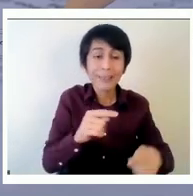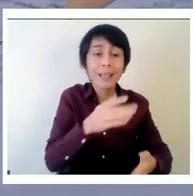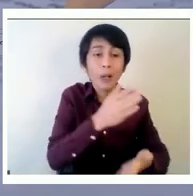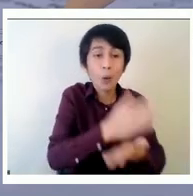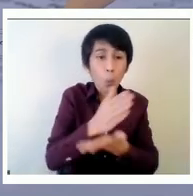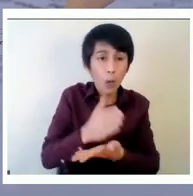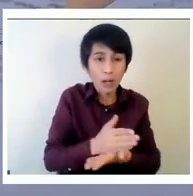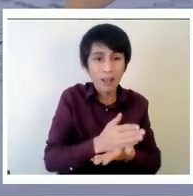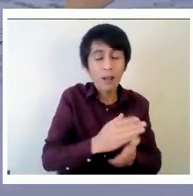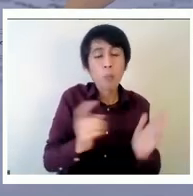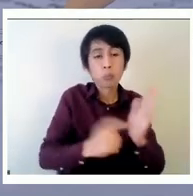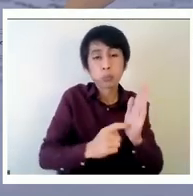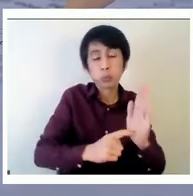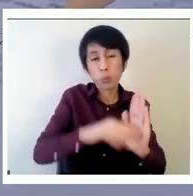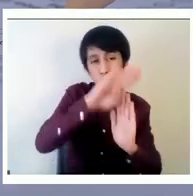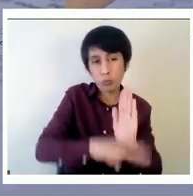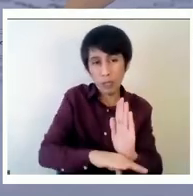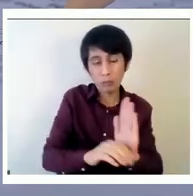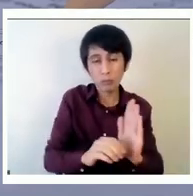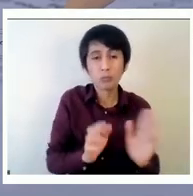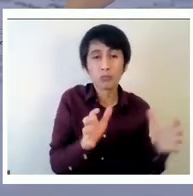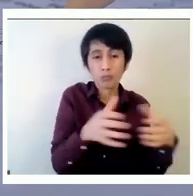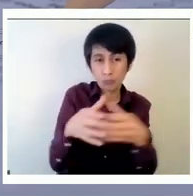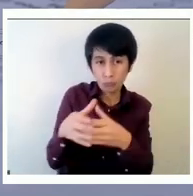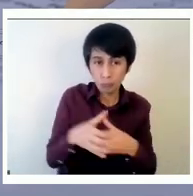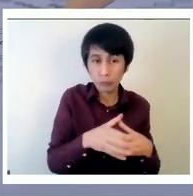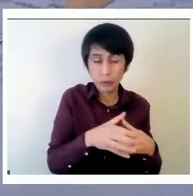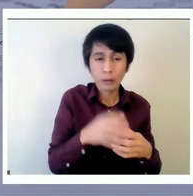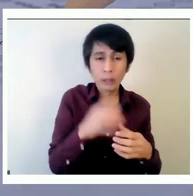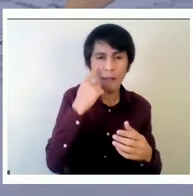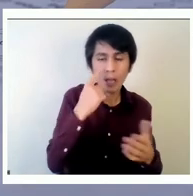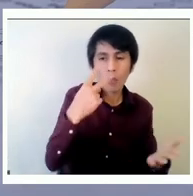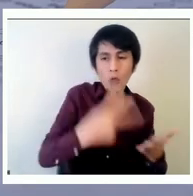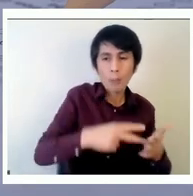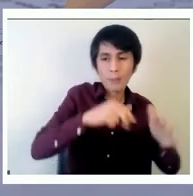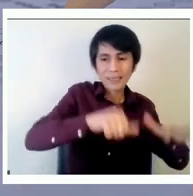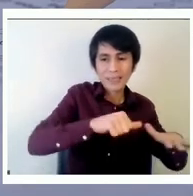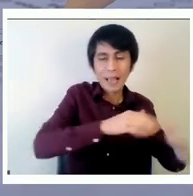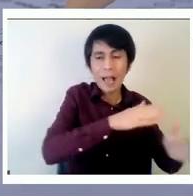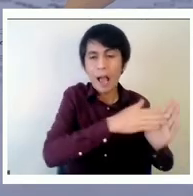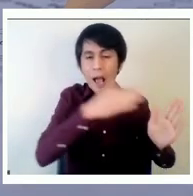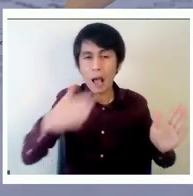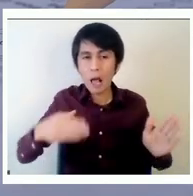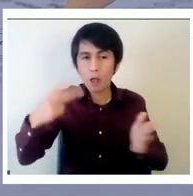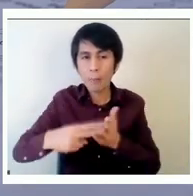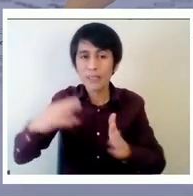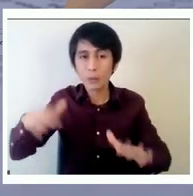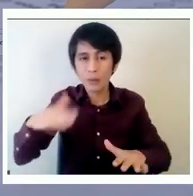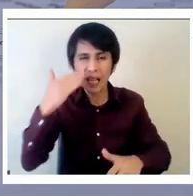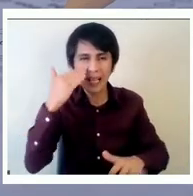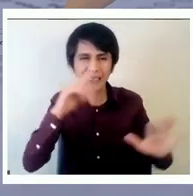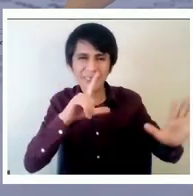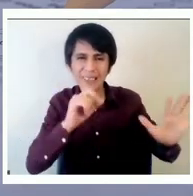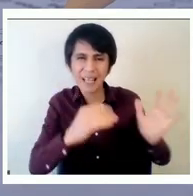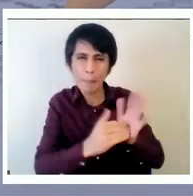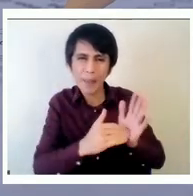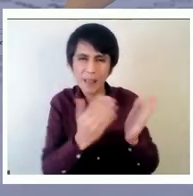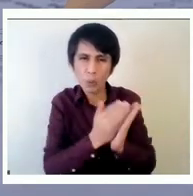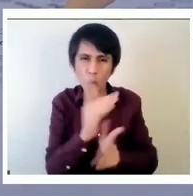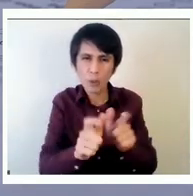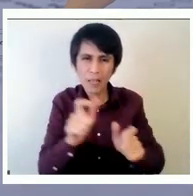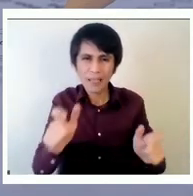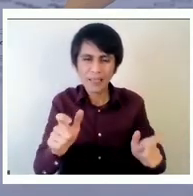de 2016 a 2019 casi 70.000 estudiantes salieron o están fuera de